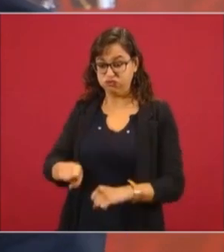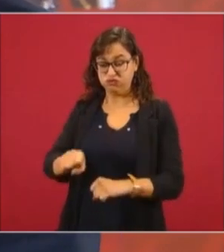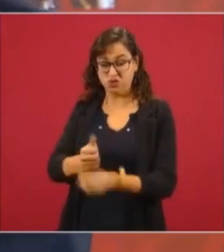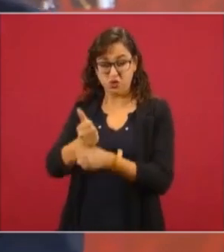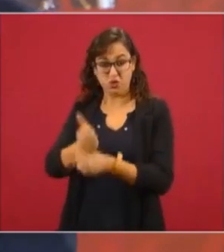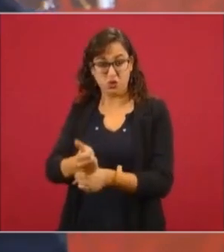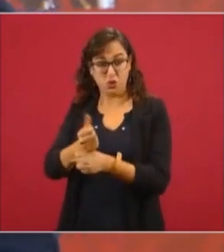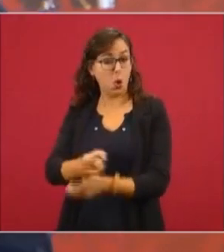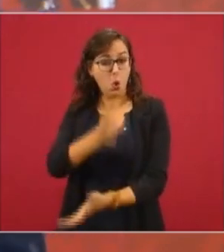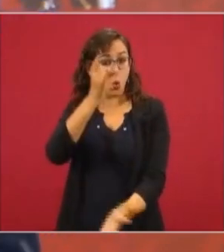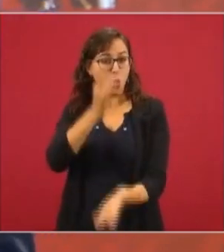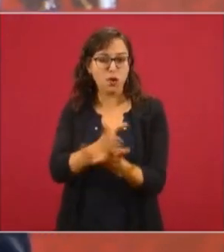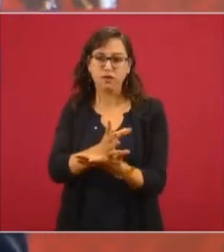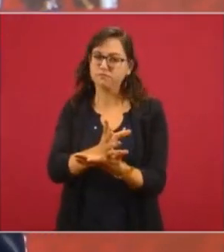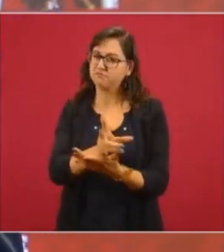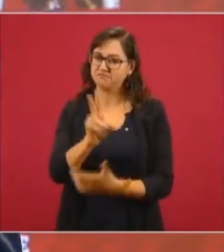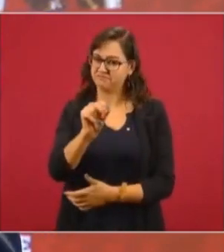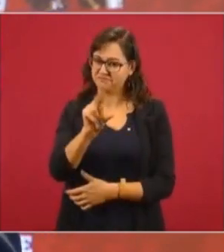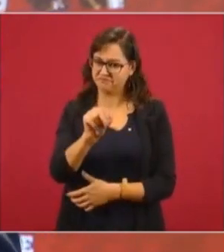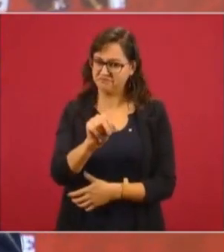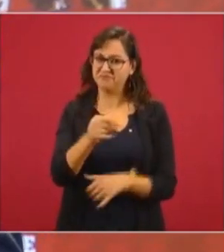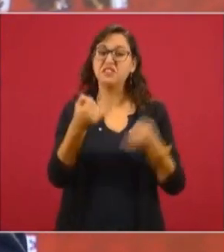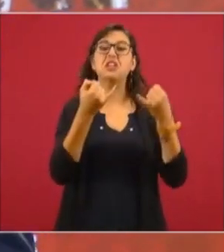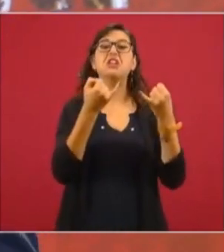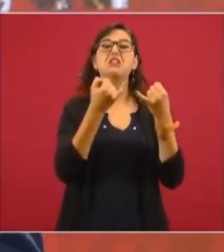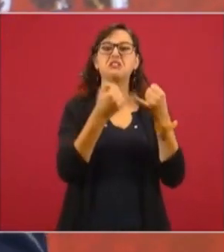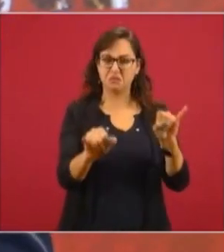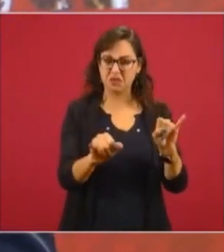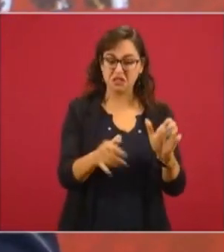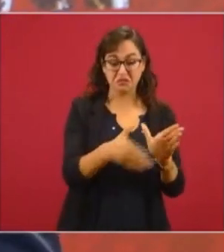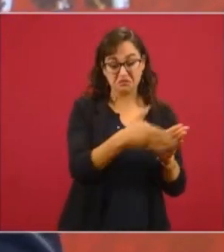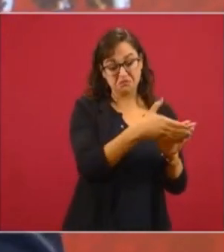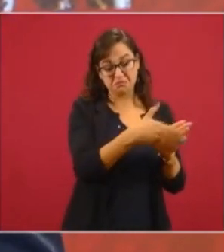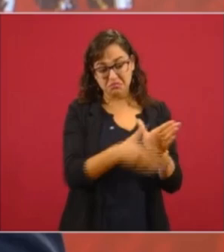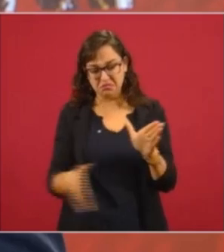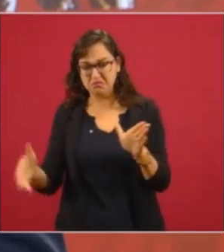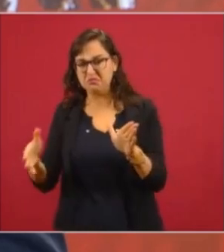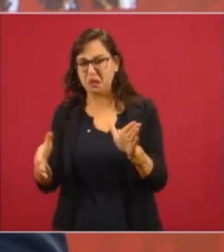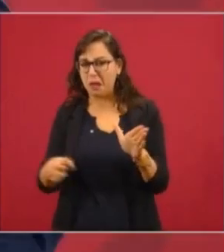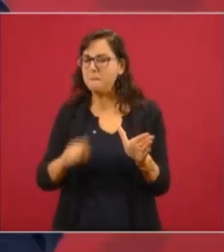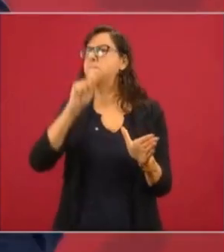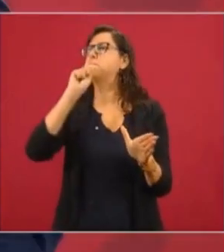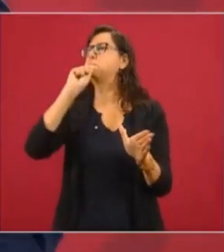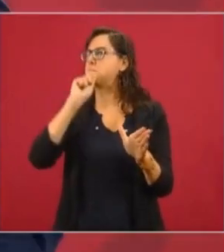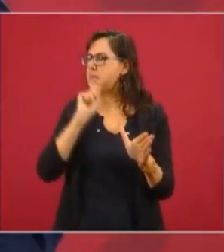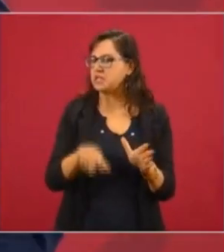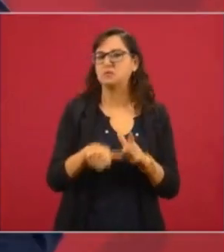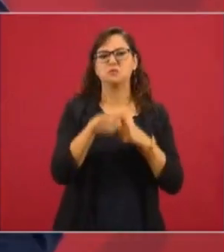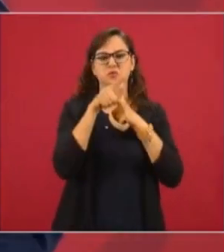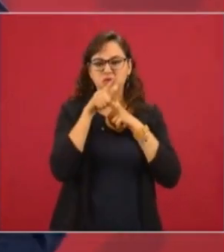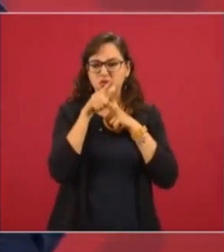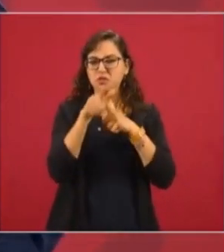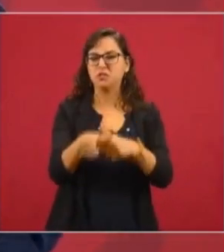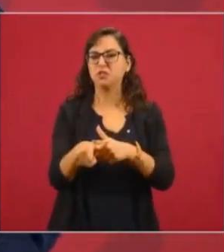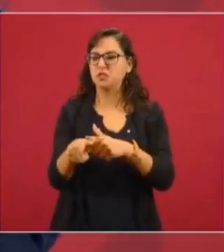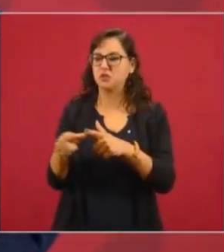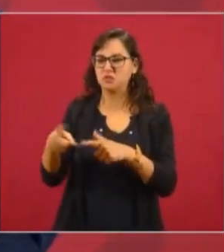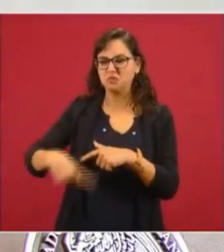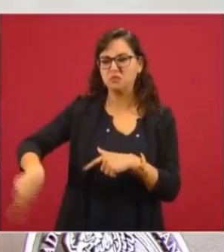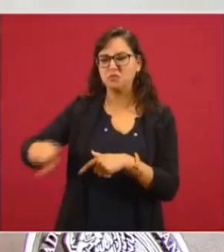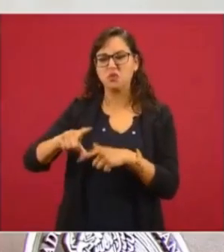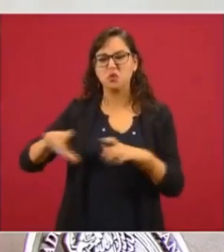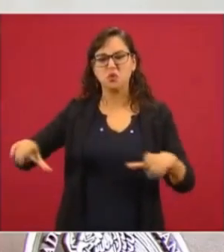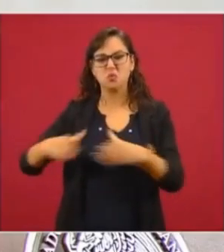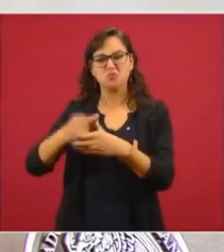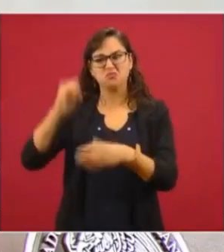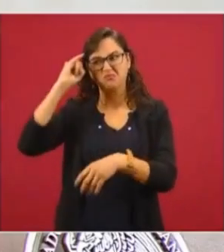también hubo acciones represivas de exterminio,